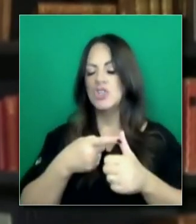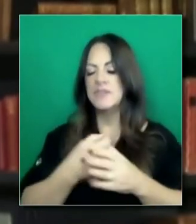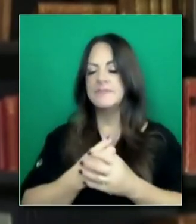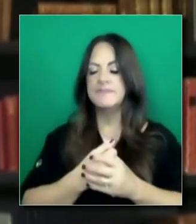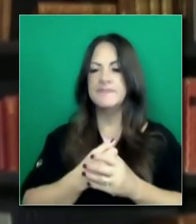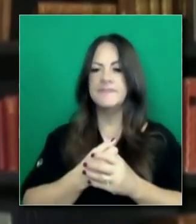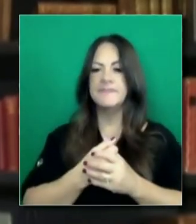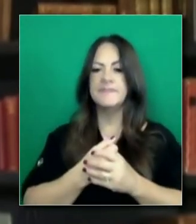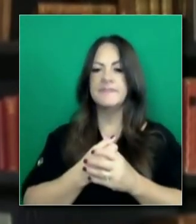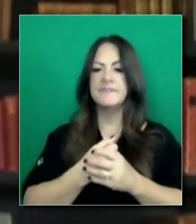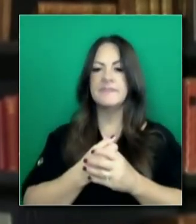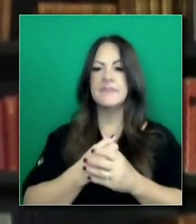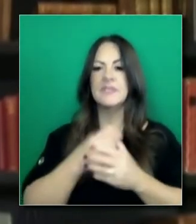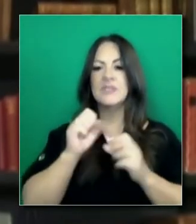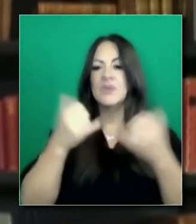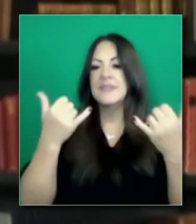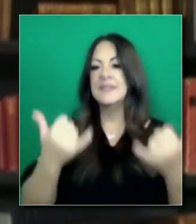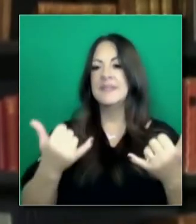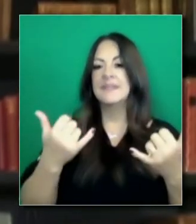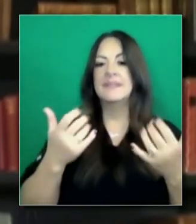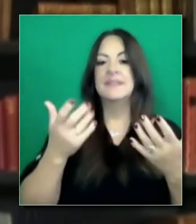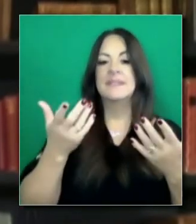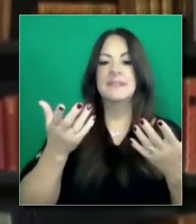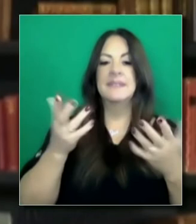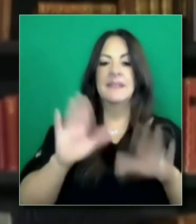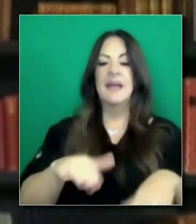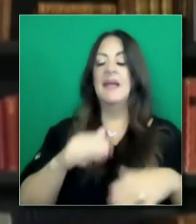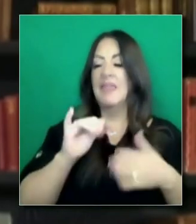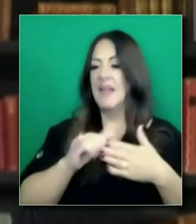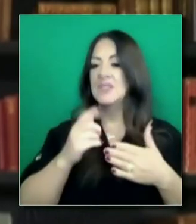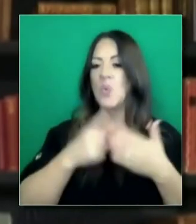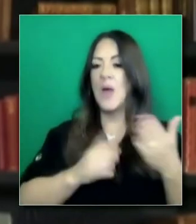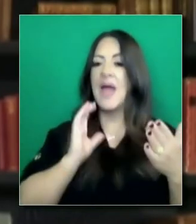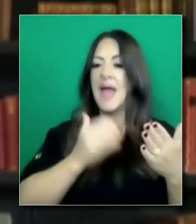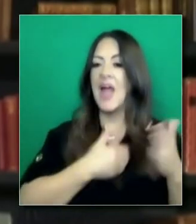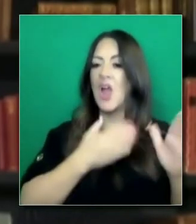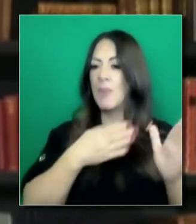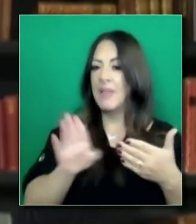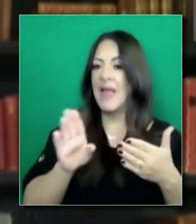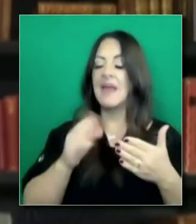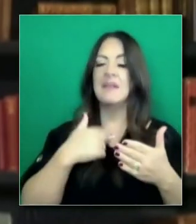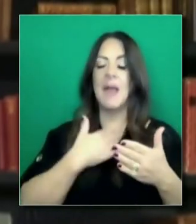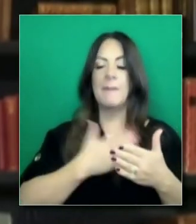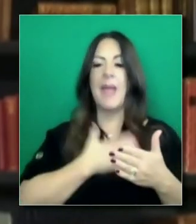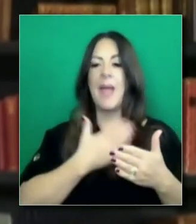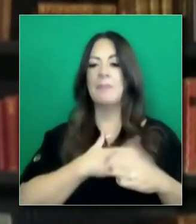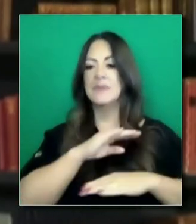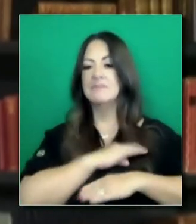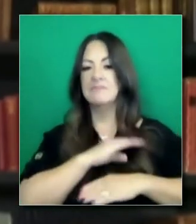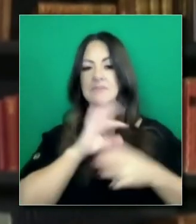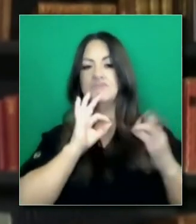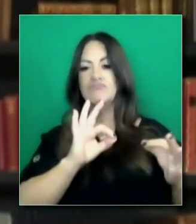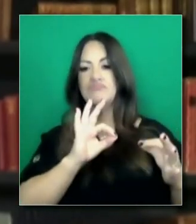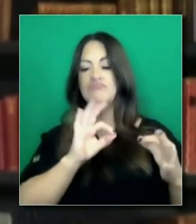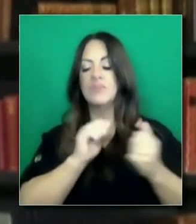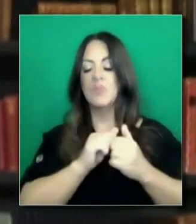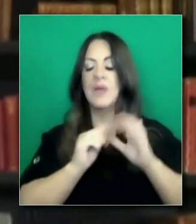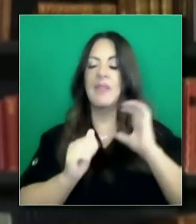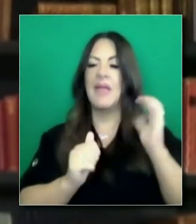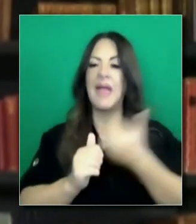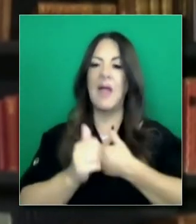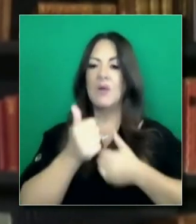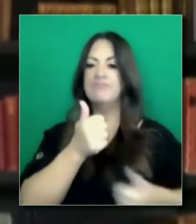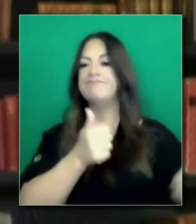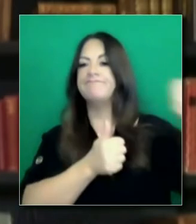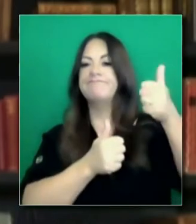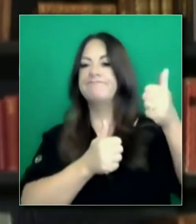Eso es entonces, grosso modo, una reseña. Y estoy muy contento con nuestro director de CDCR y nuestra